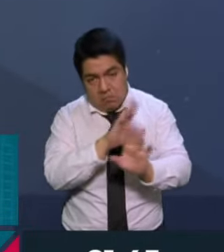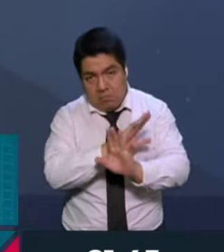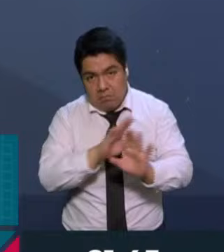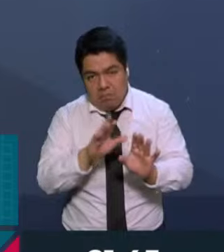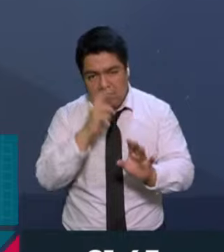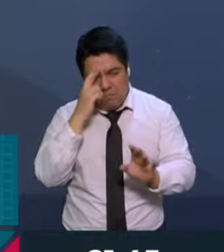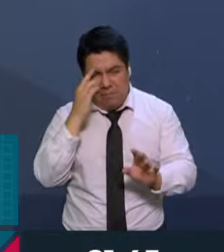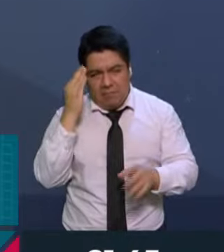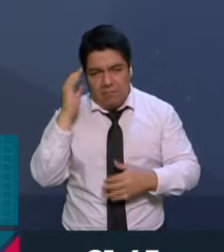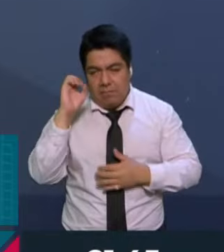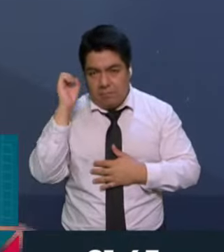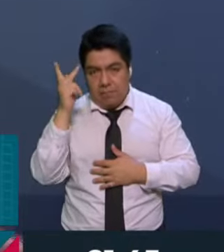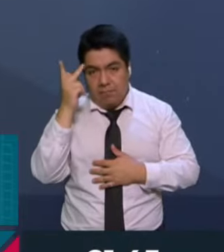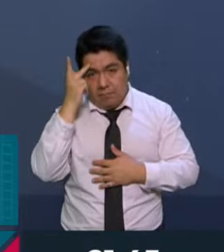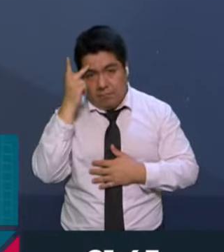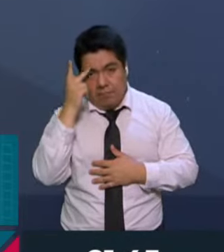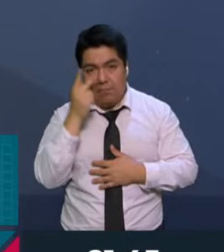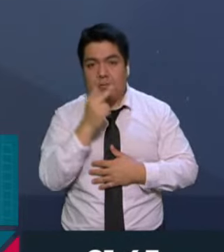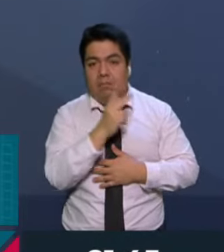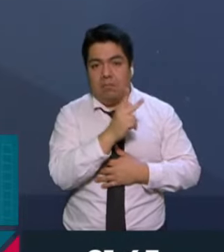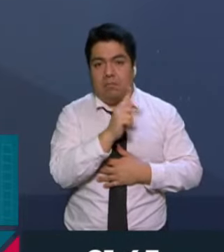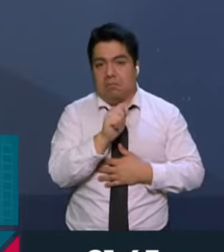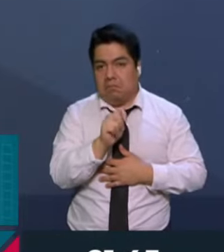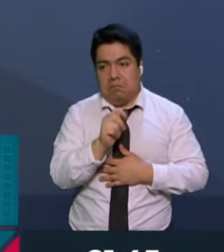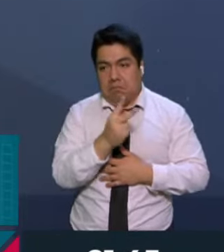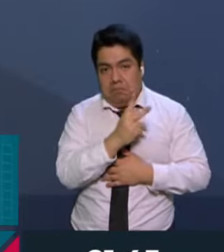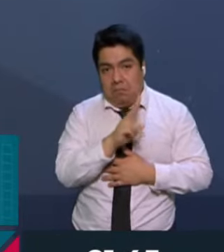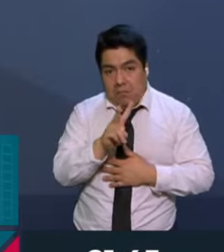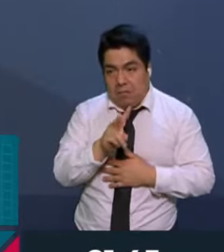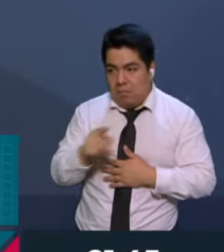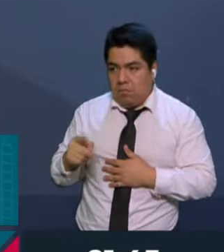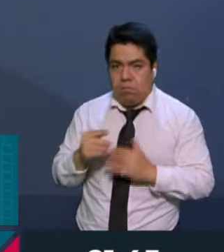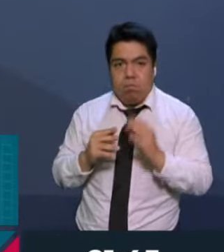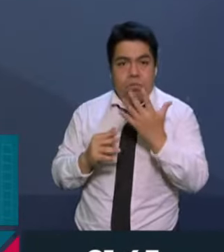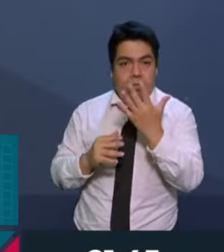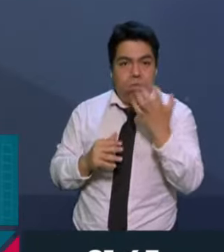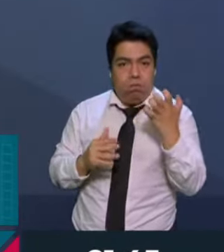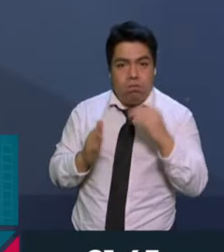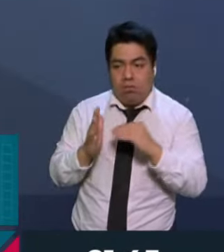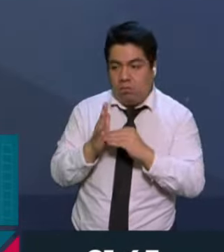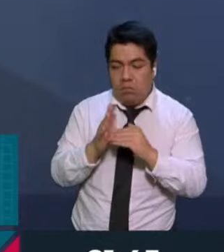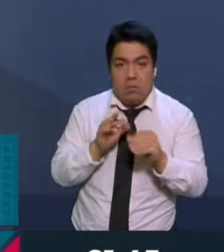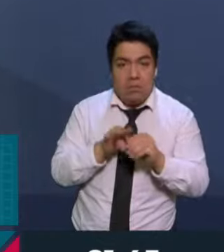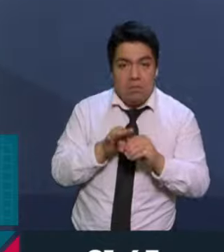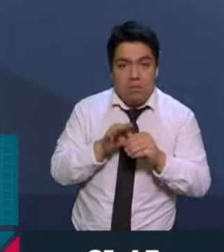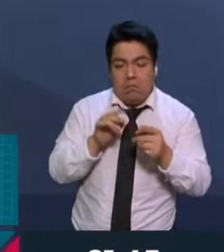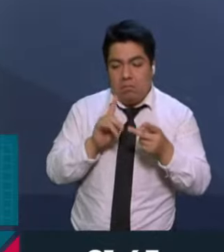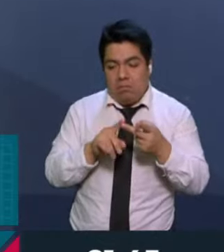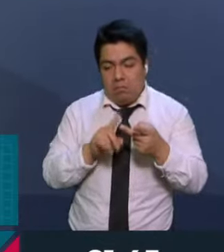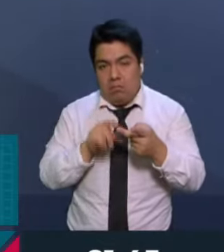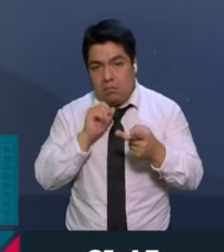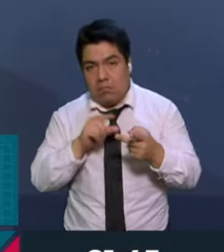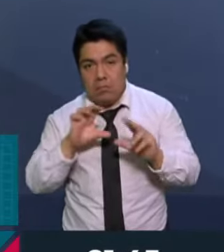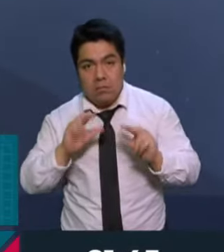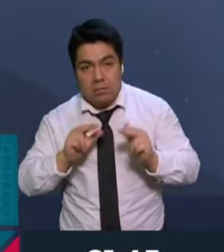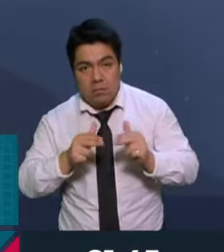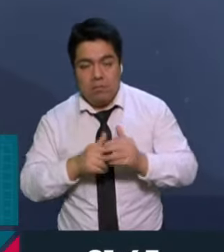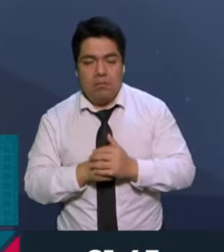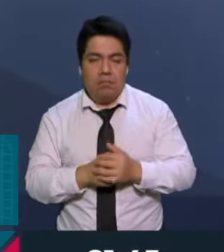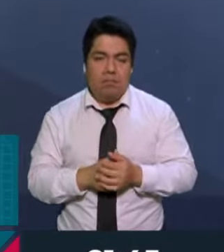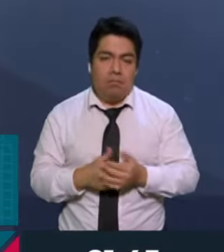ejemplo de San Luis Potosí. Ahí el Partido Verde barrió a la oposición, sacó medio millón de votos prácticamente, igual que en el estado de Chiapas.